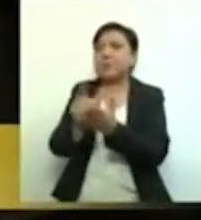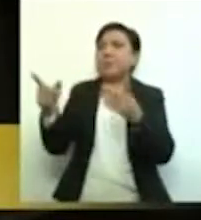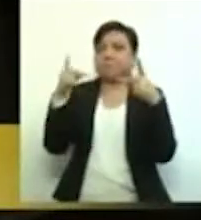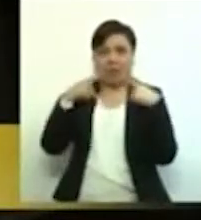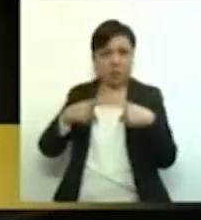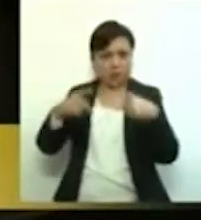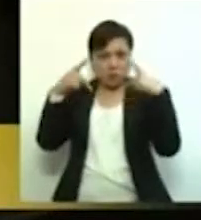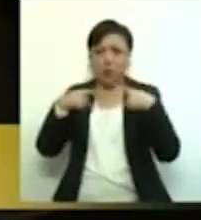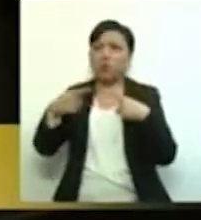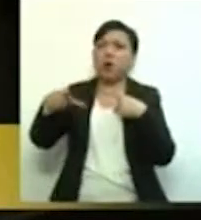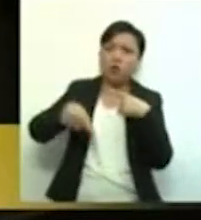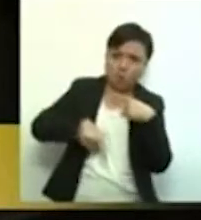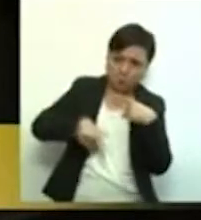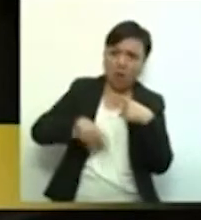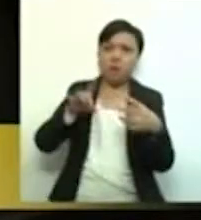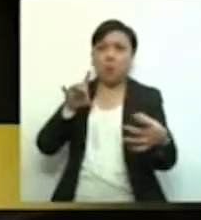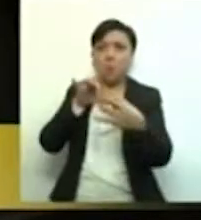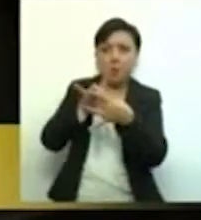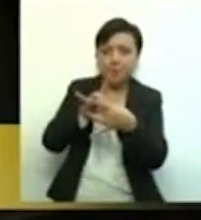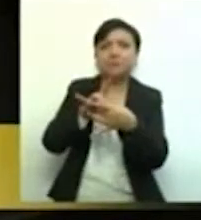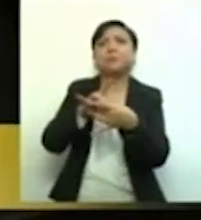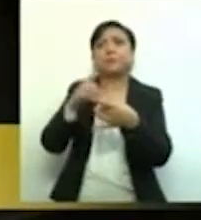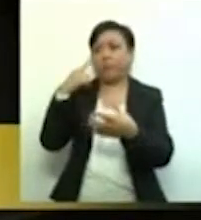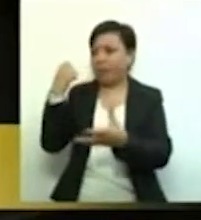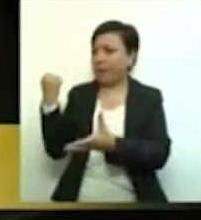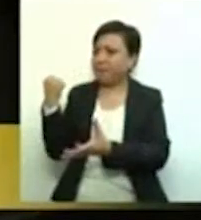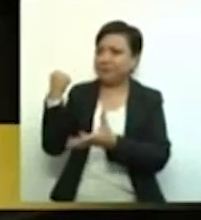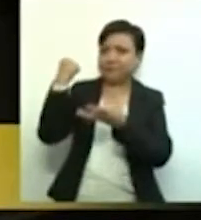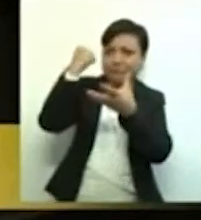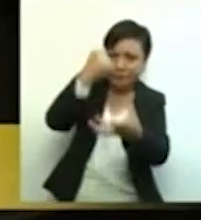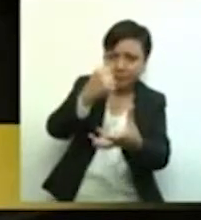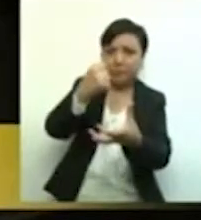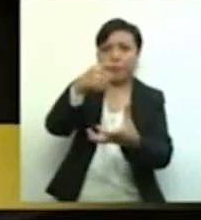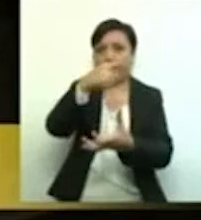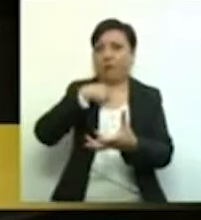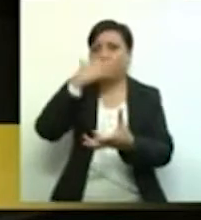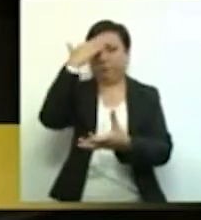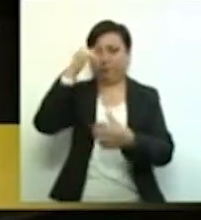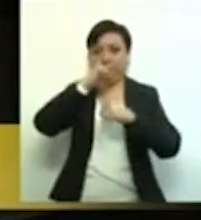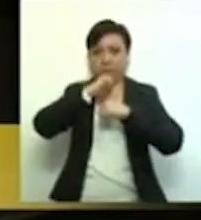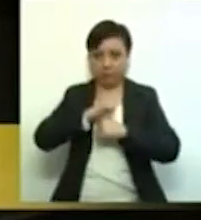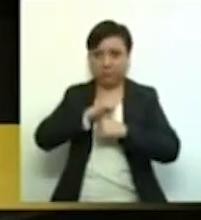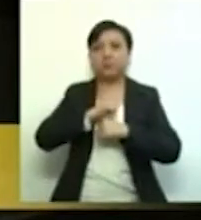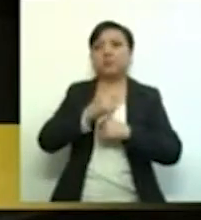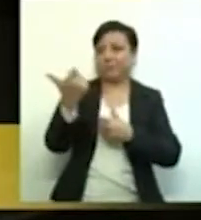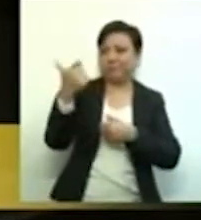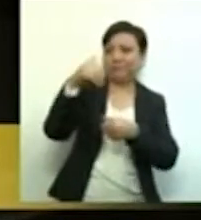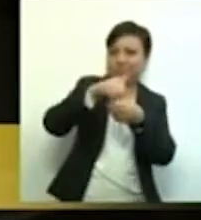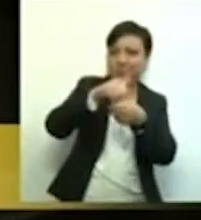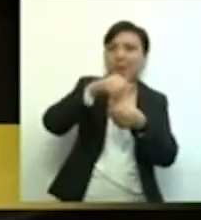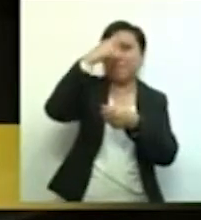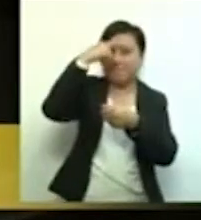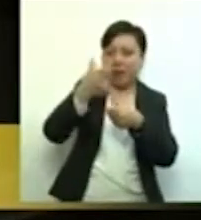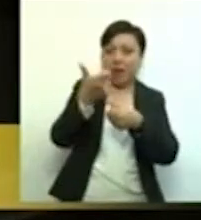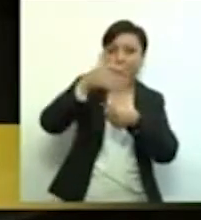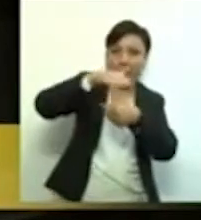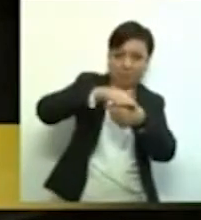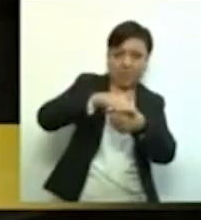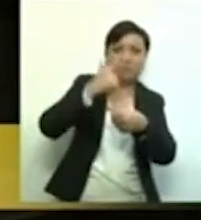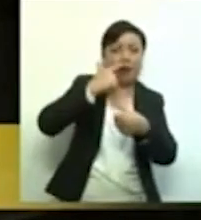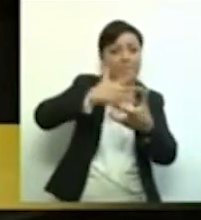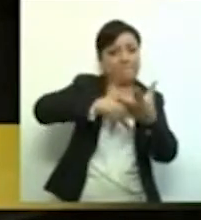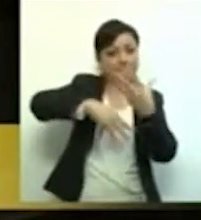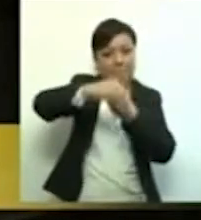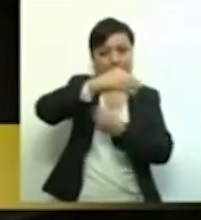persona, gobierno, entrega a otra la titularidad de unos activos para que éste los administra, que son los